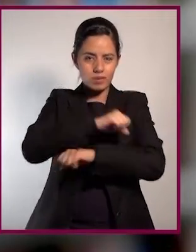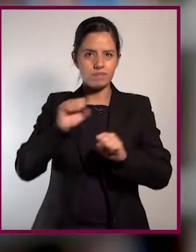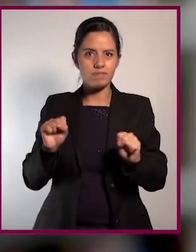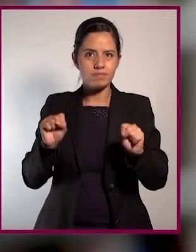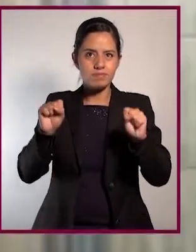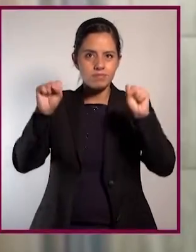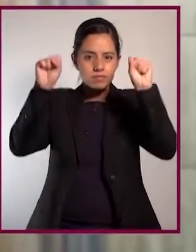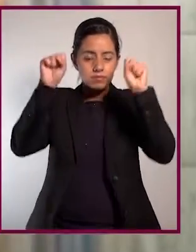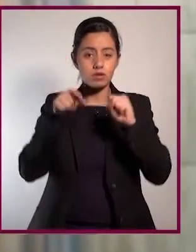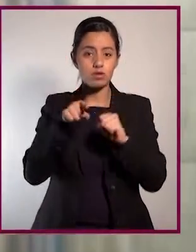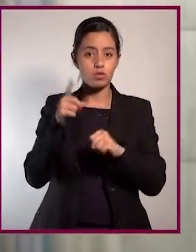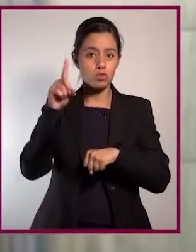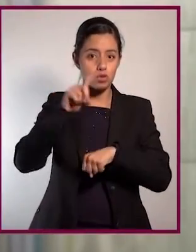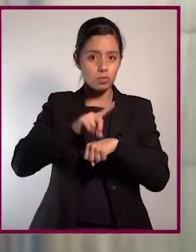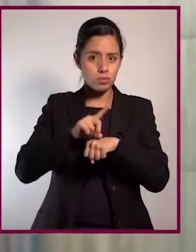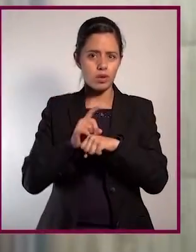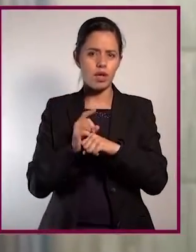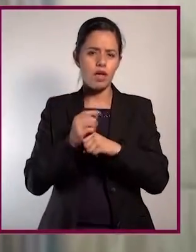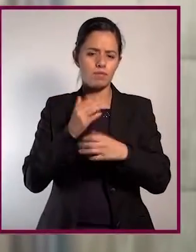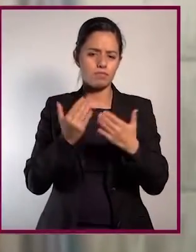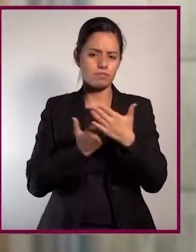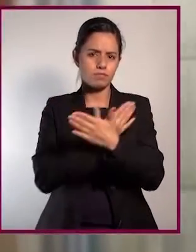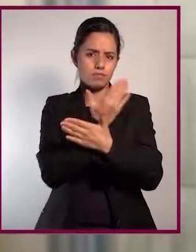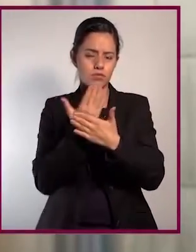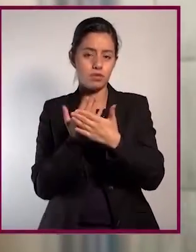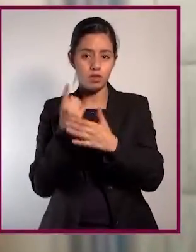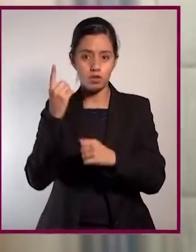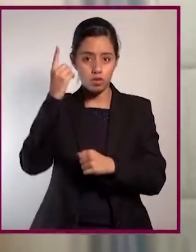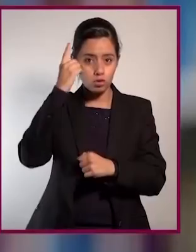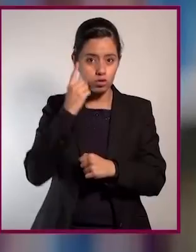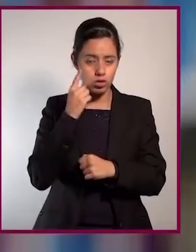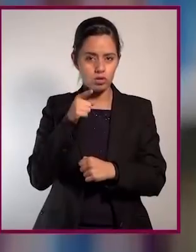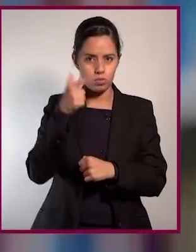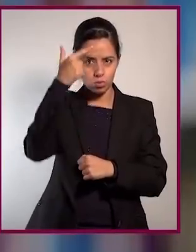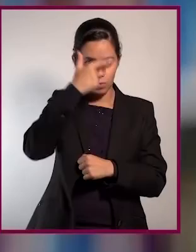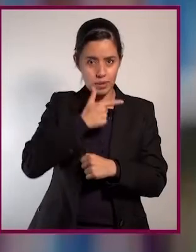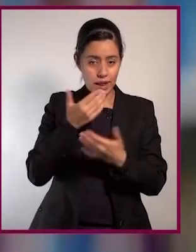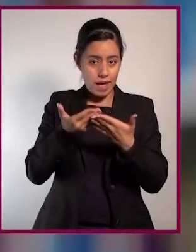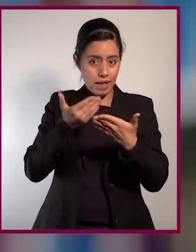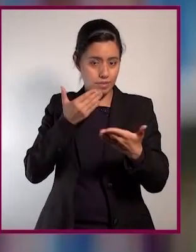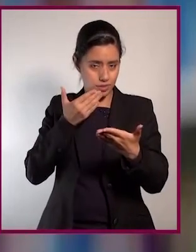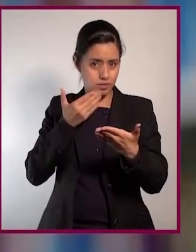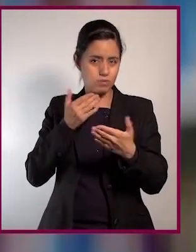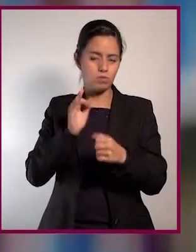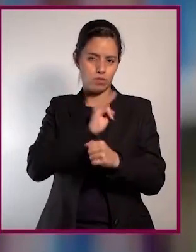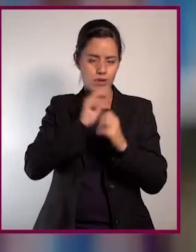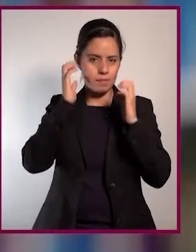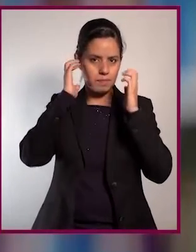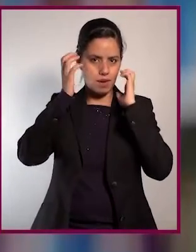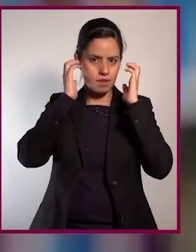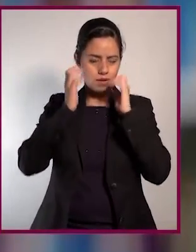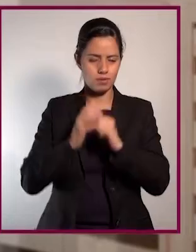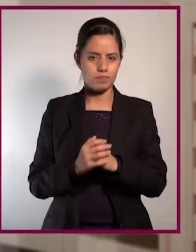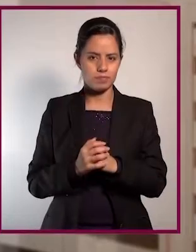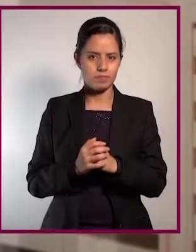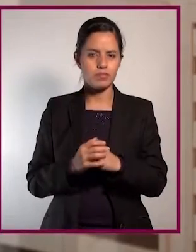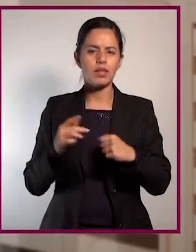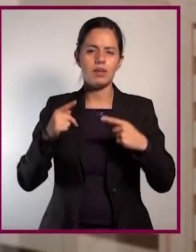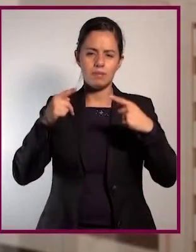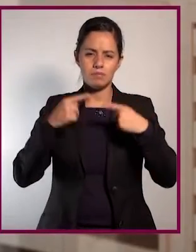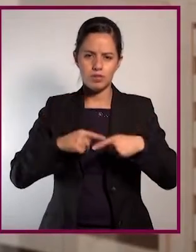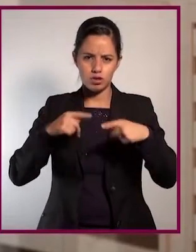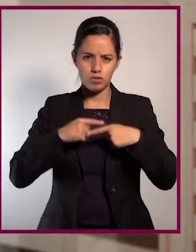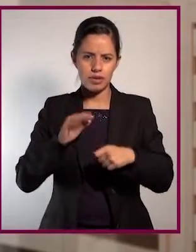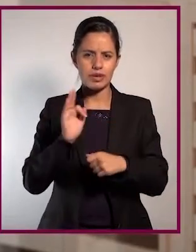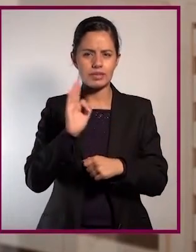ventanas de la casa, bañarnos antes de dormir para quitarnos todo el polen del día y salir a la calle lo menos que se pueda. Las